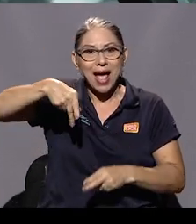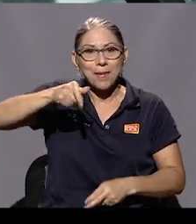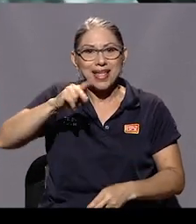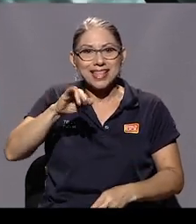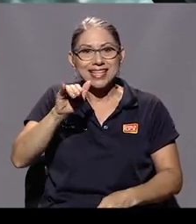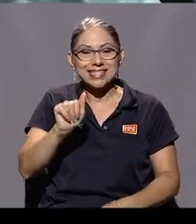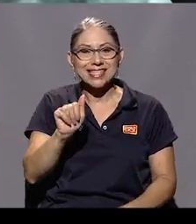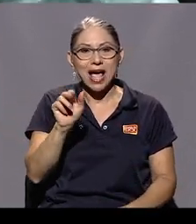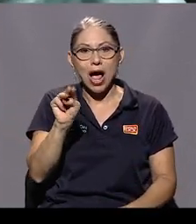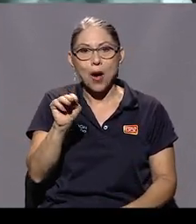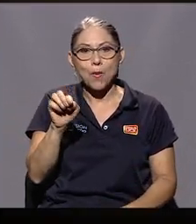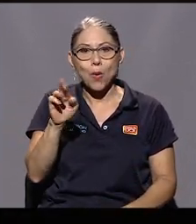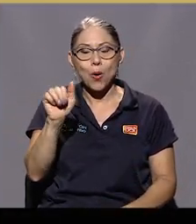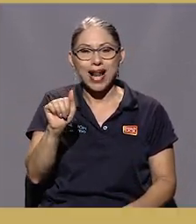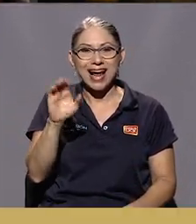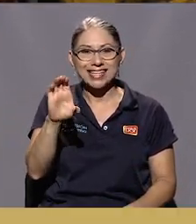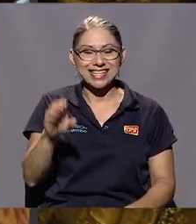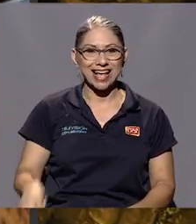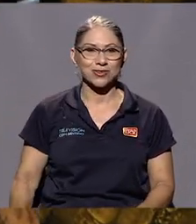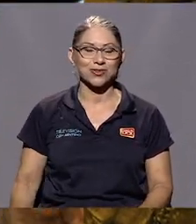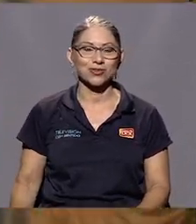doña Patricia Mora Castellanos.